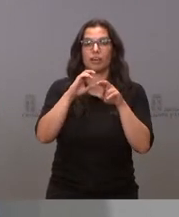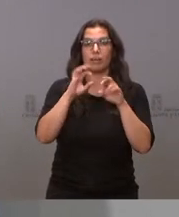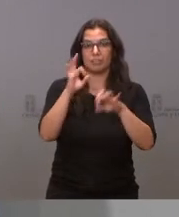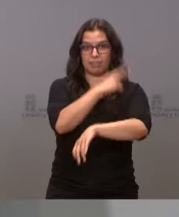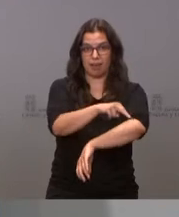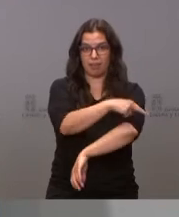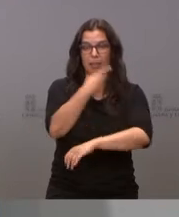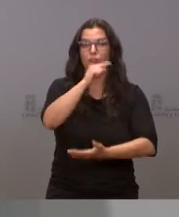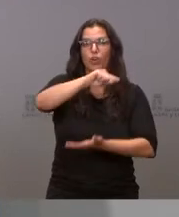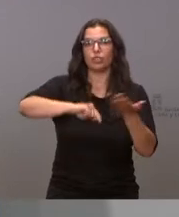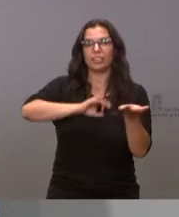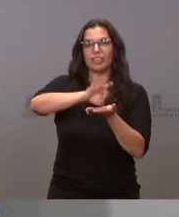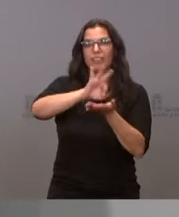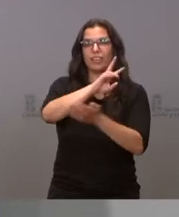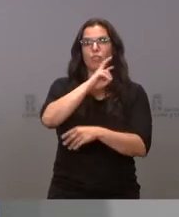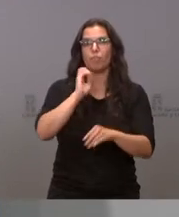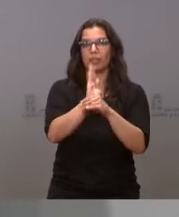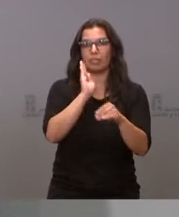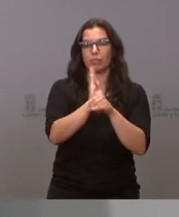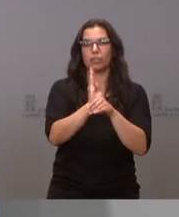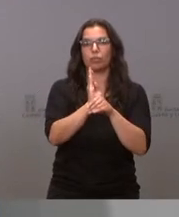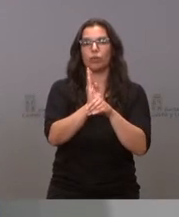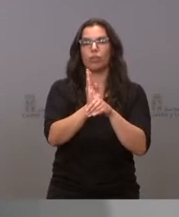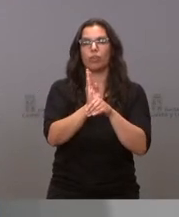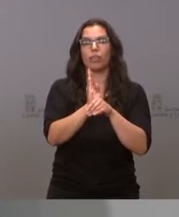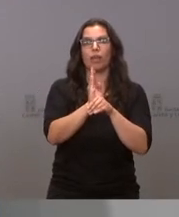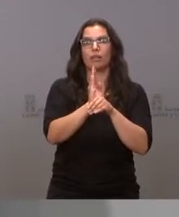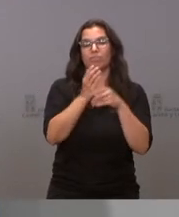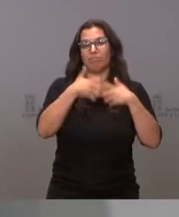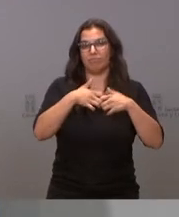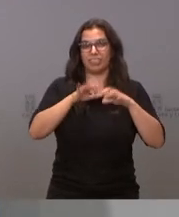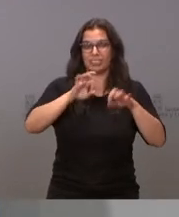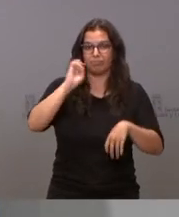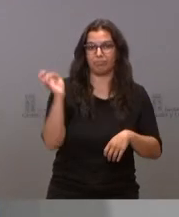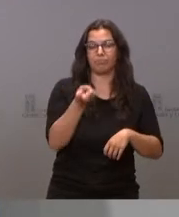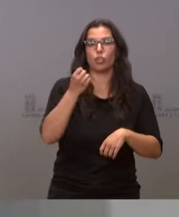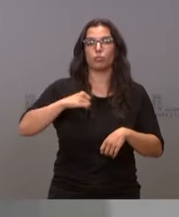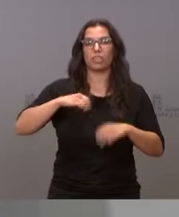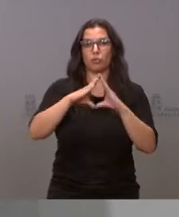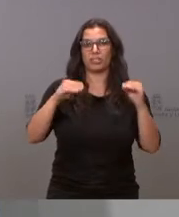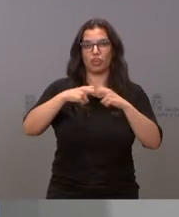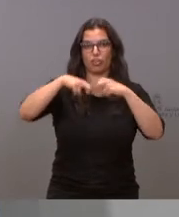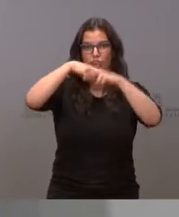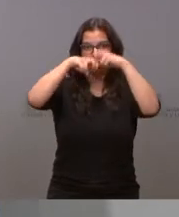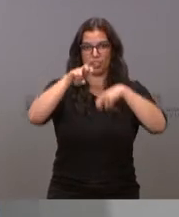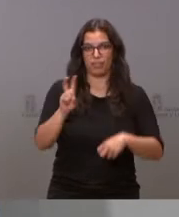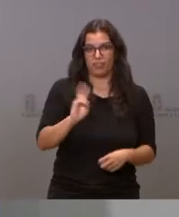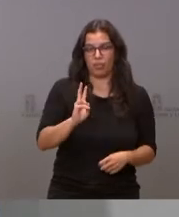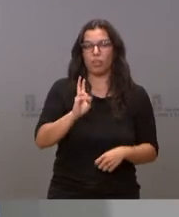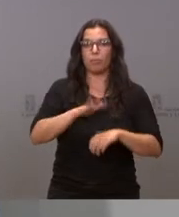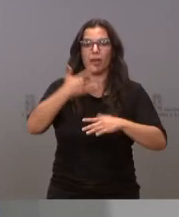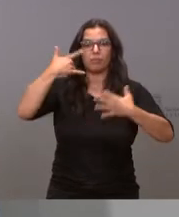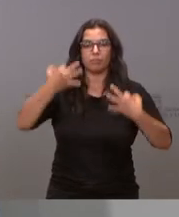contrata el servicio de mantenimiento de varios equipos del Hospital Universitario Río Ortega para garantizar